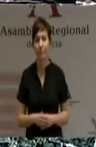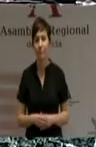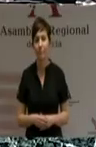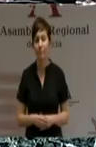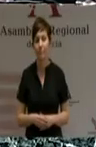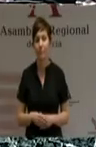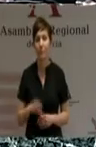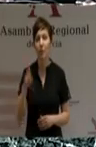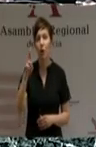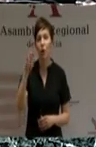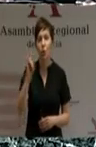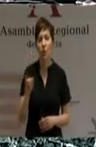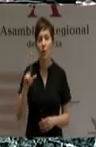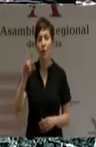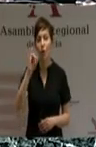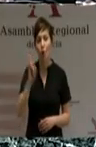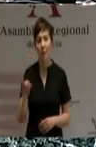Ruiz López Juan Carlos.